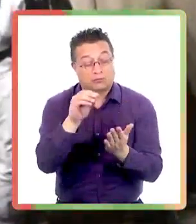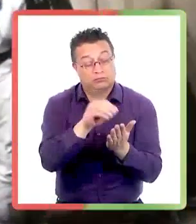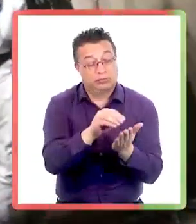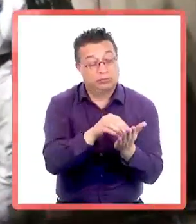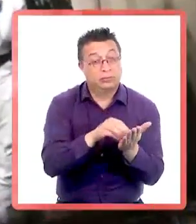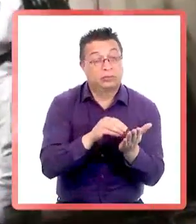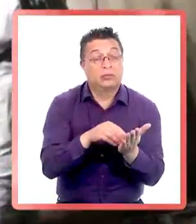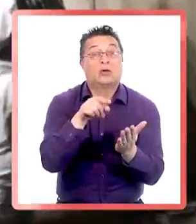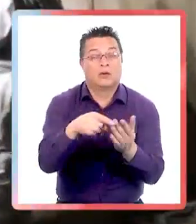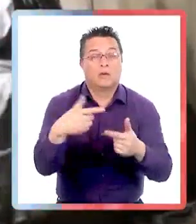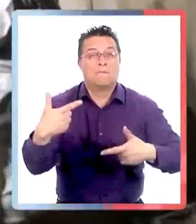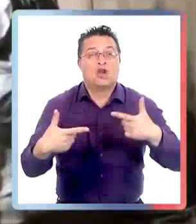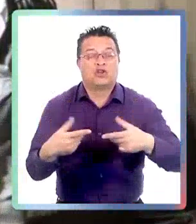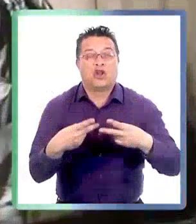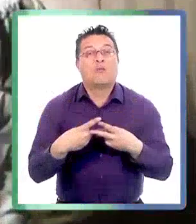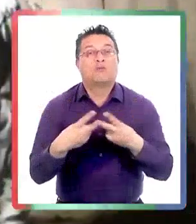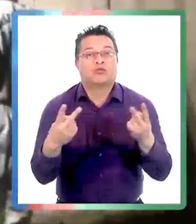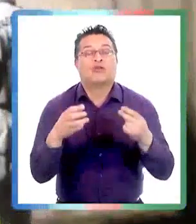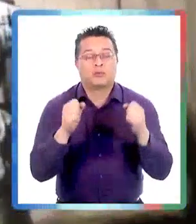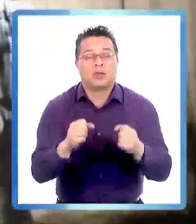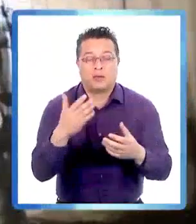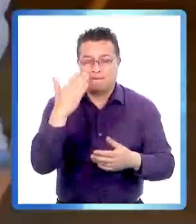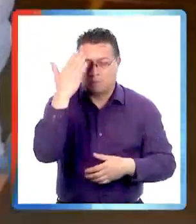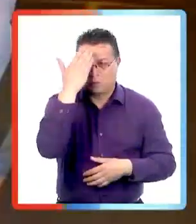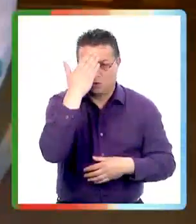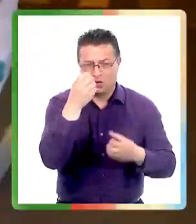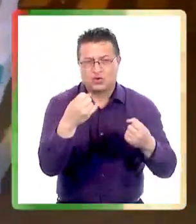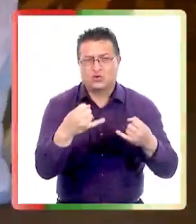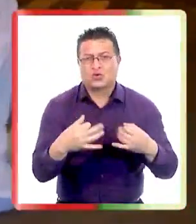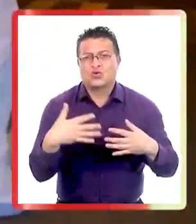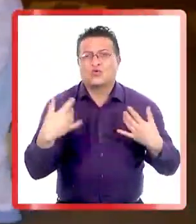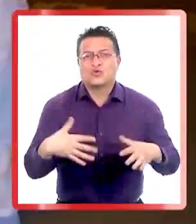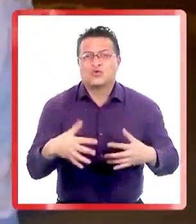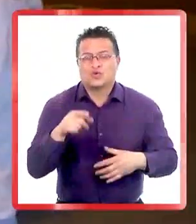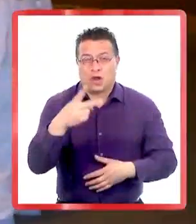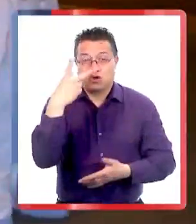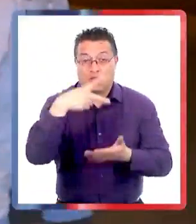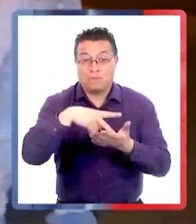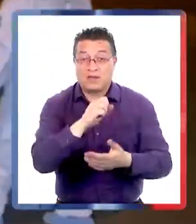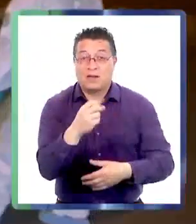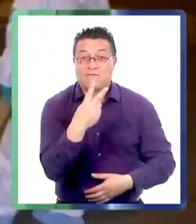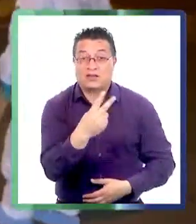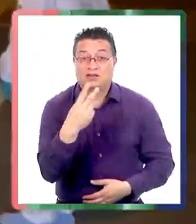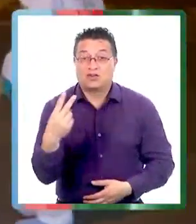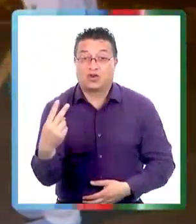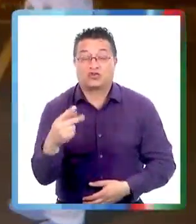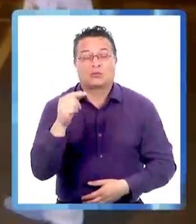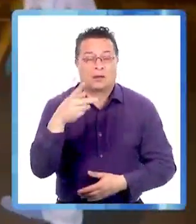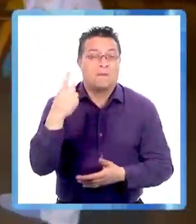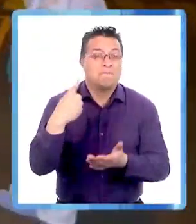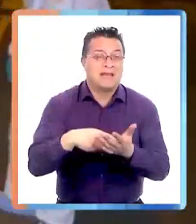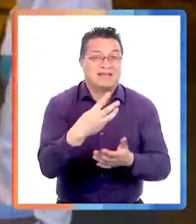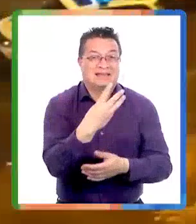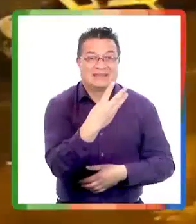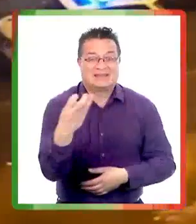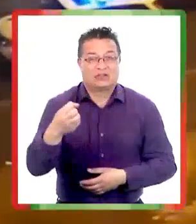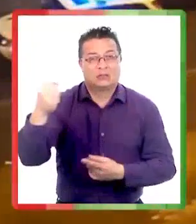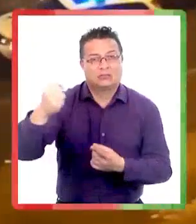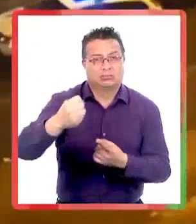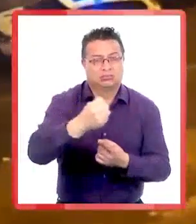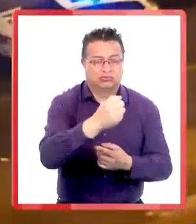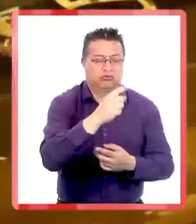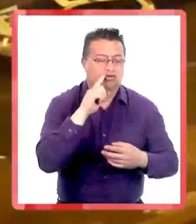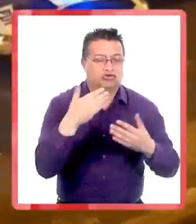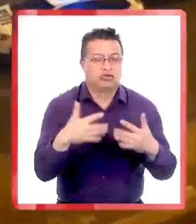Datos que demandarán de la creación de políticas públicas que puedan reducir estas preocupantes cifras y que tan solo en 2022 deja con más de 1